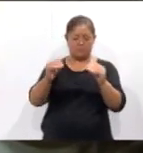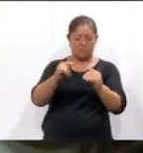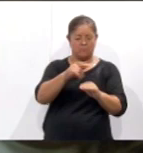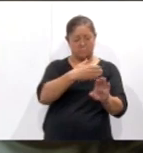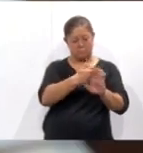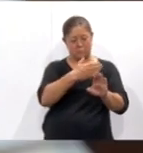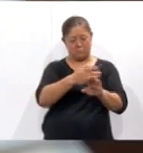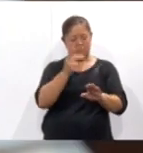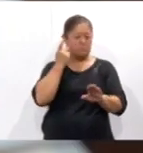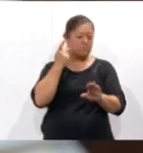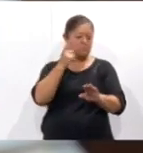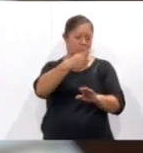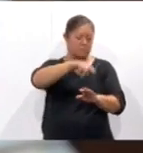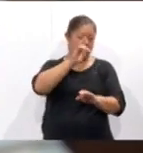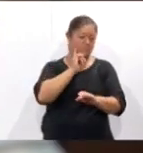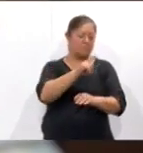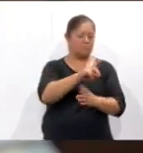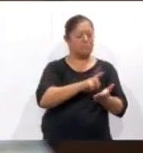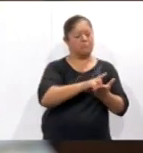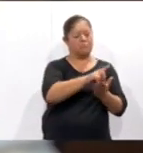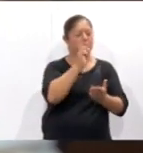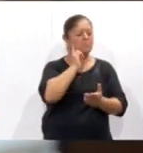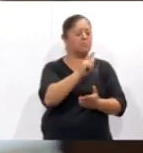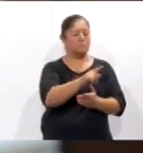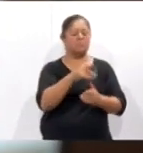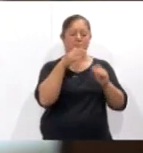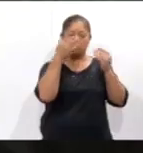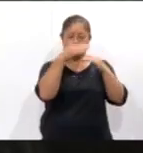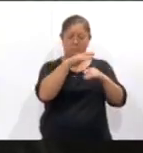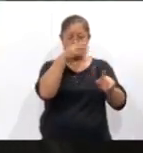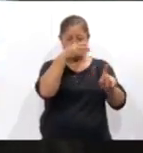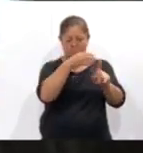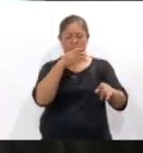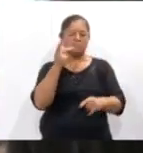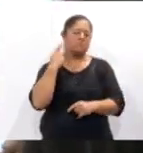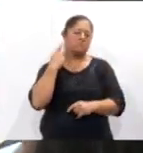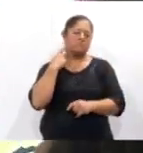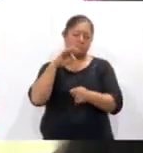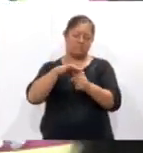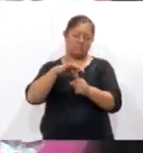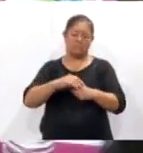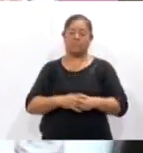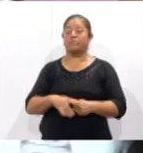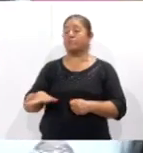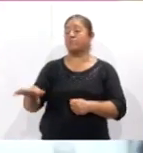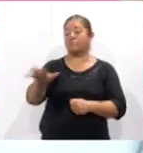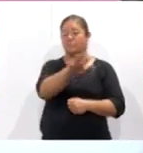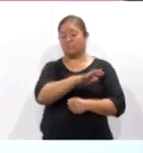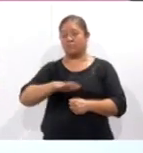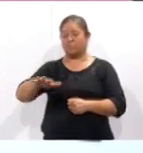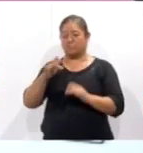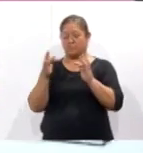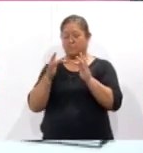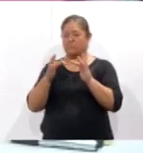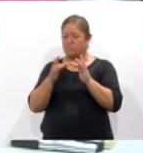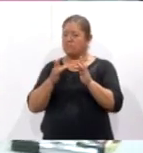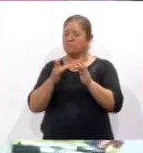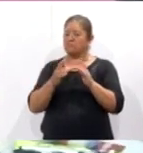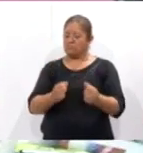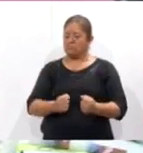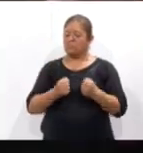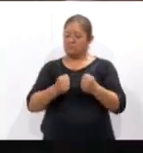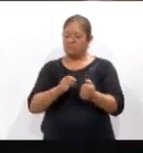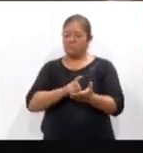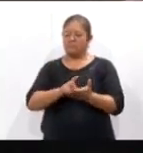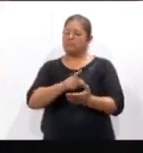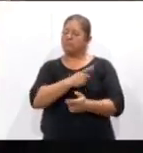en razón de género, derecho de las mujeres en el ámbito político electoral. Las asistentes coincidieron en la necesidad de fortalecer los derechos que se